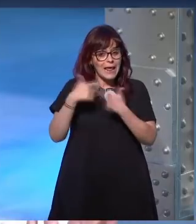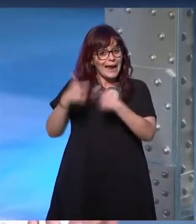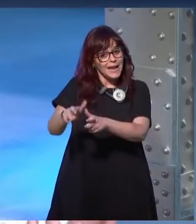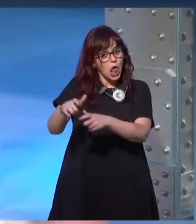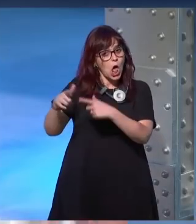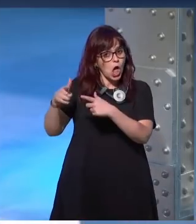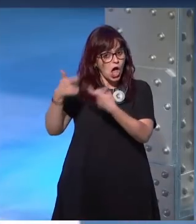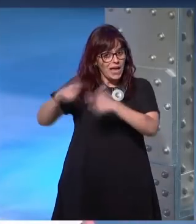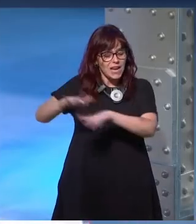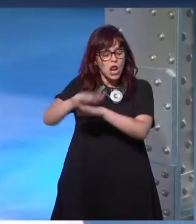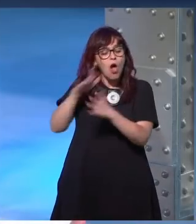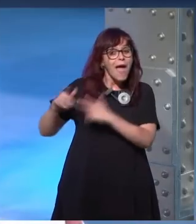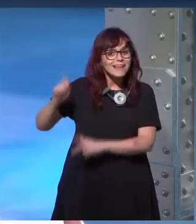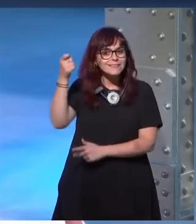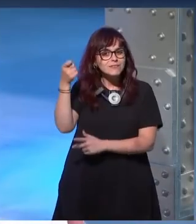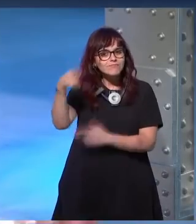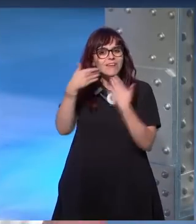género eso es lo que tenemos que hacer